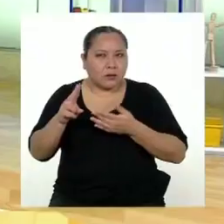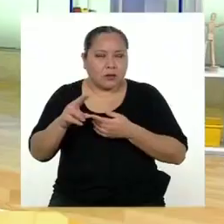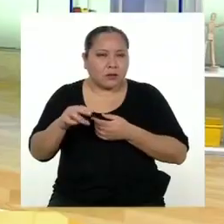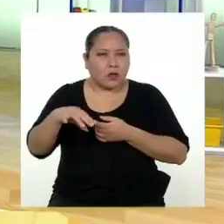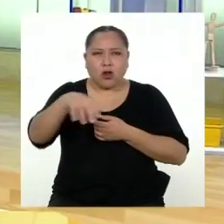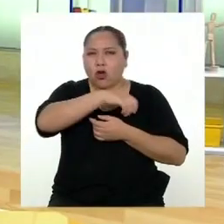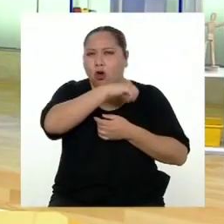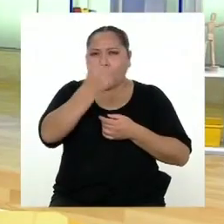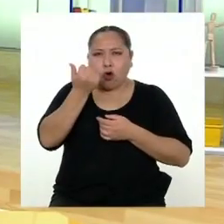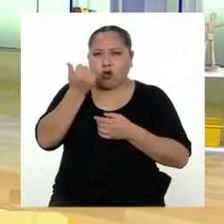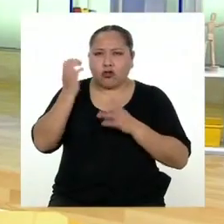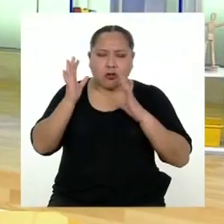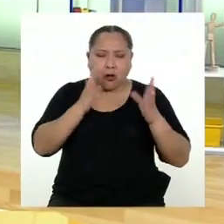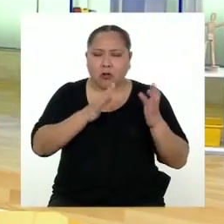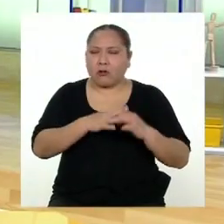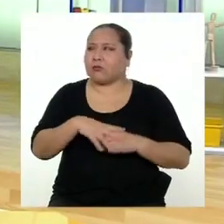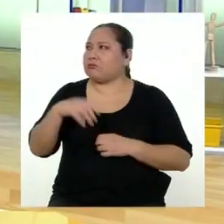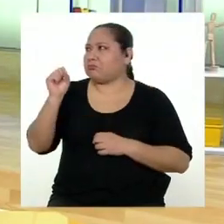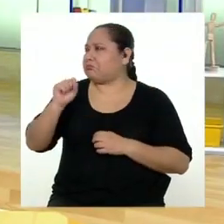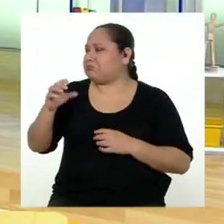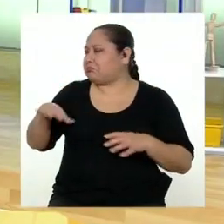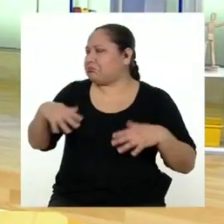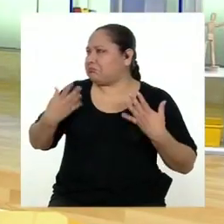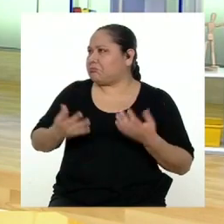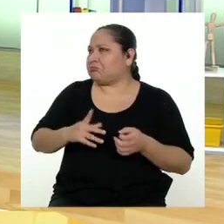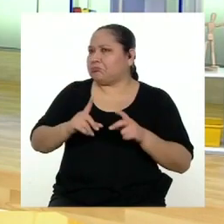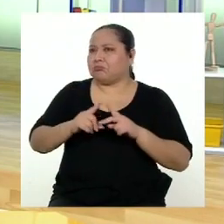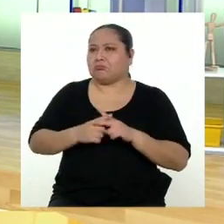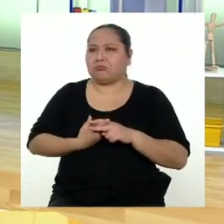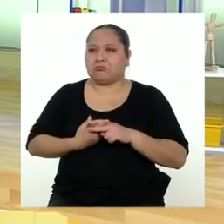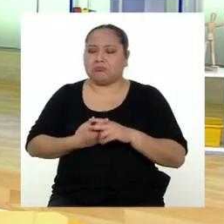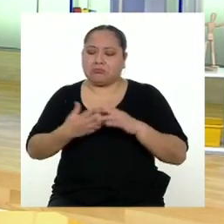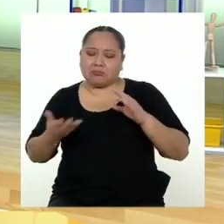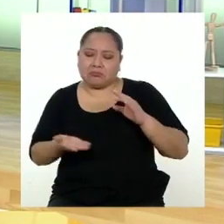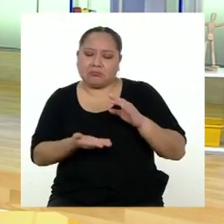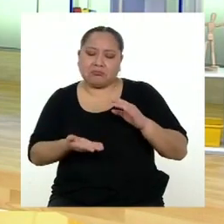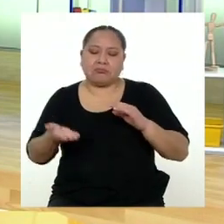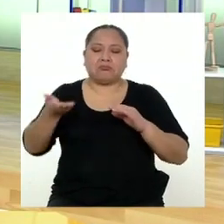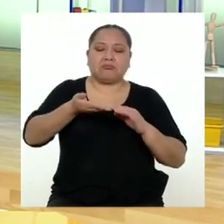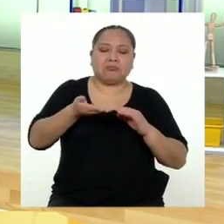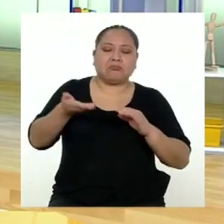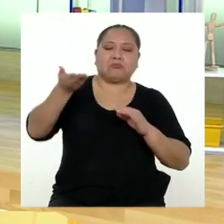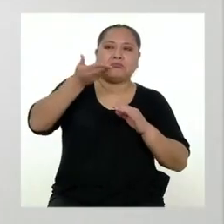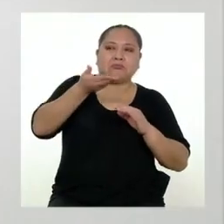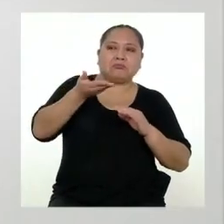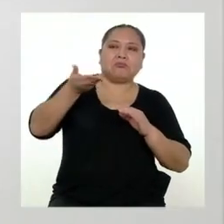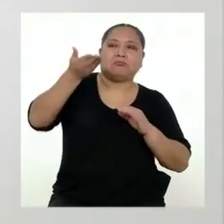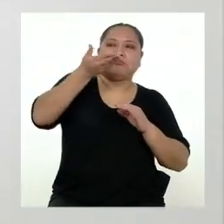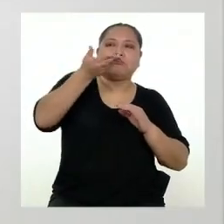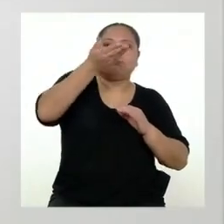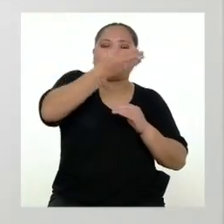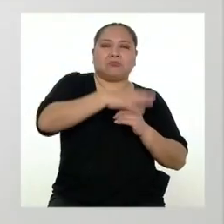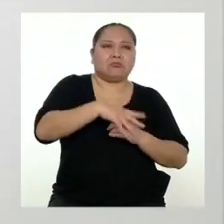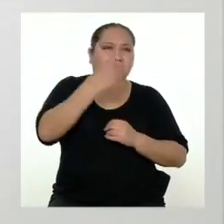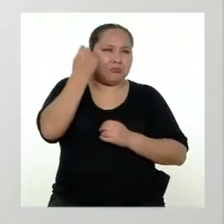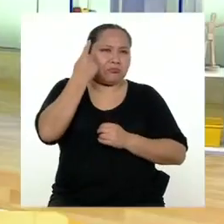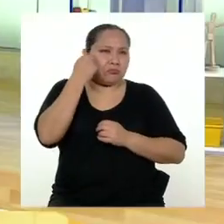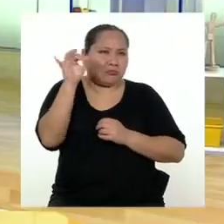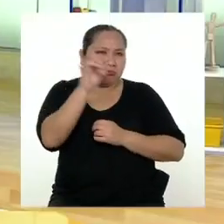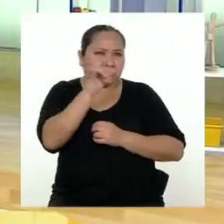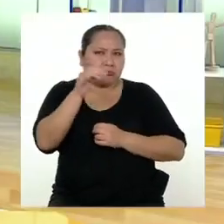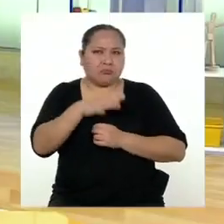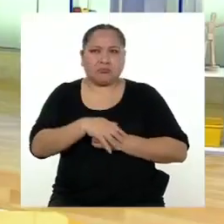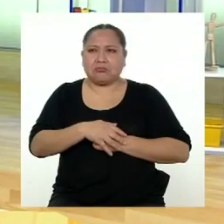orden? Sí, para serles sinceros, sí. Empezando por abajo y subiendo, por ejemplo. ¿Y hubieras comprendido igual?